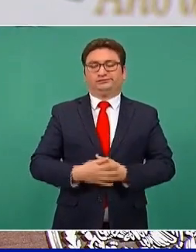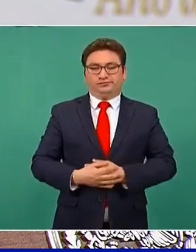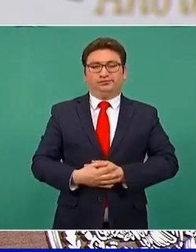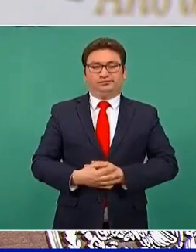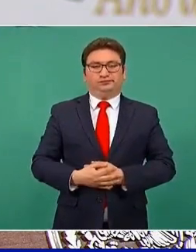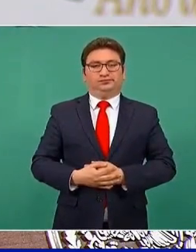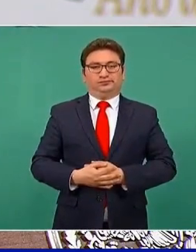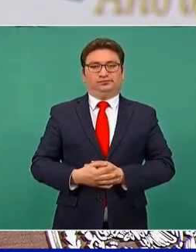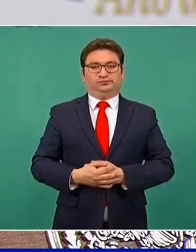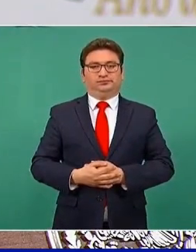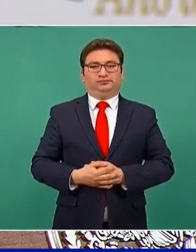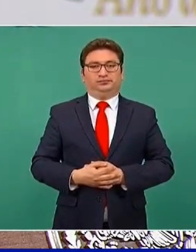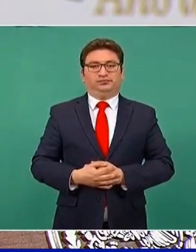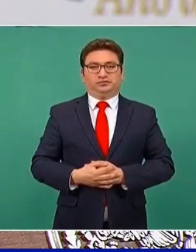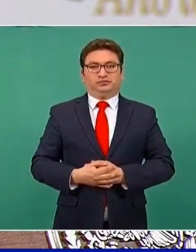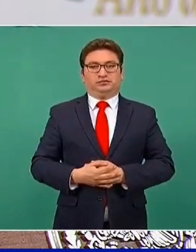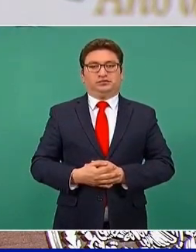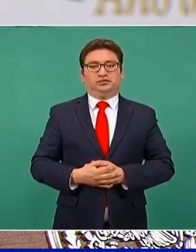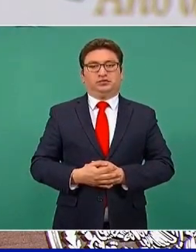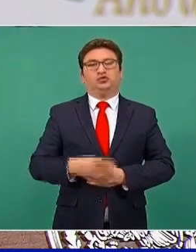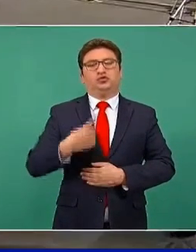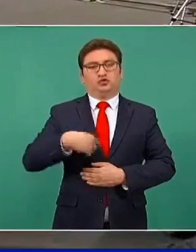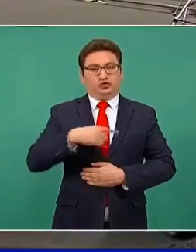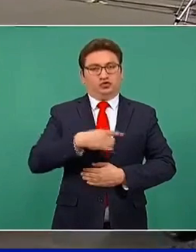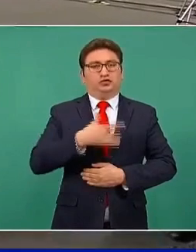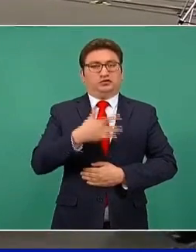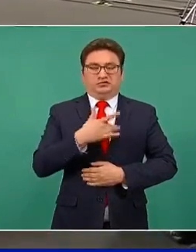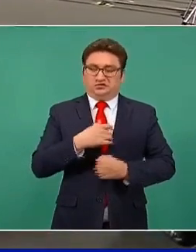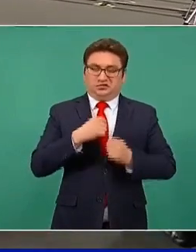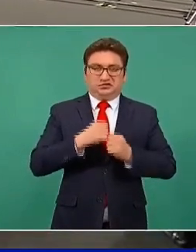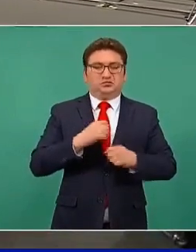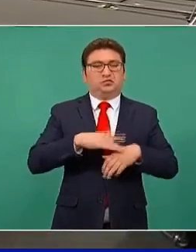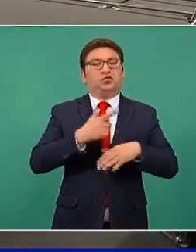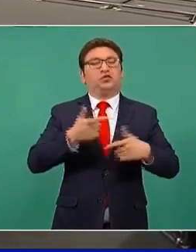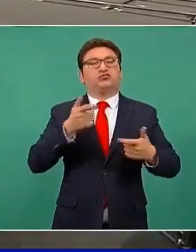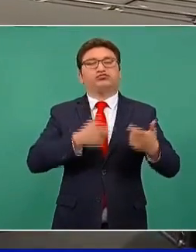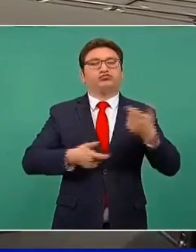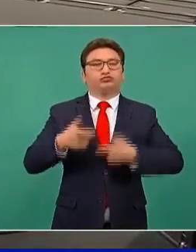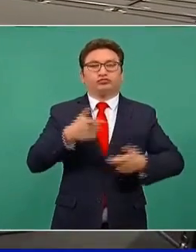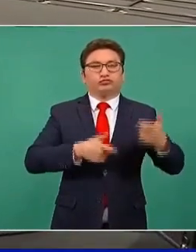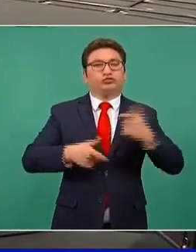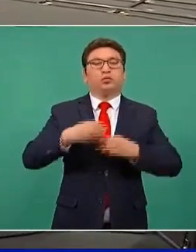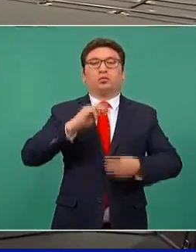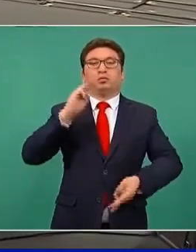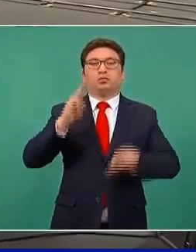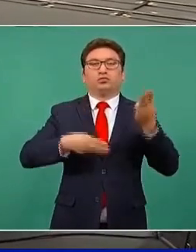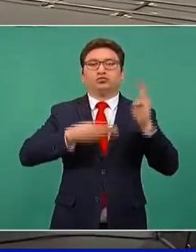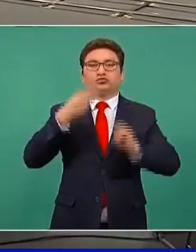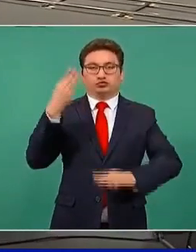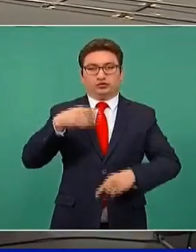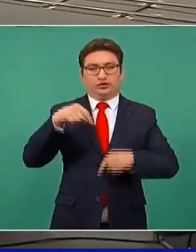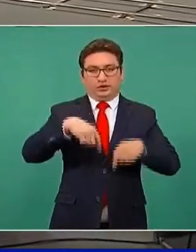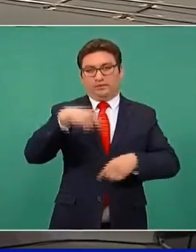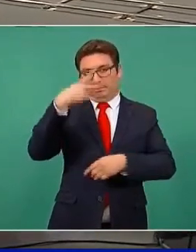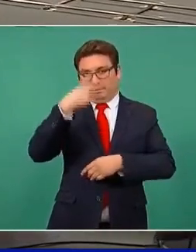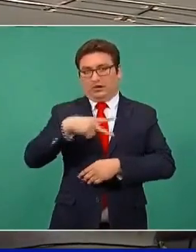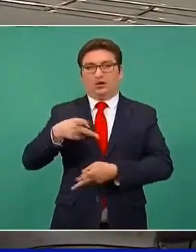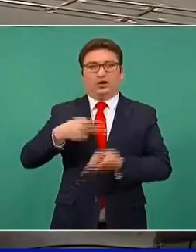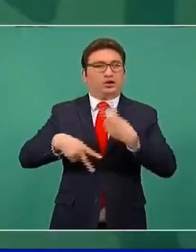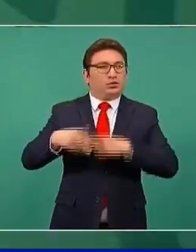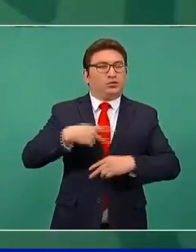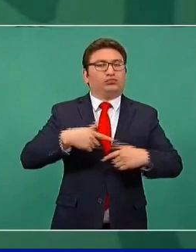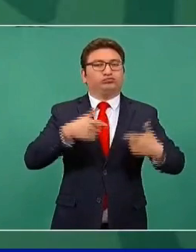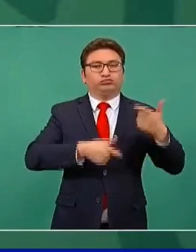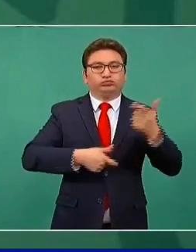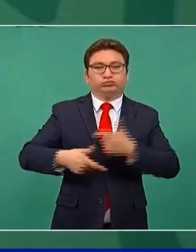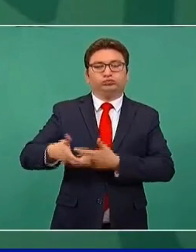Tenemos garantizado que van a llegar inversiones de todo el mundo a México y esto